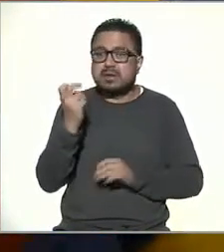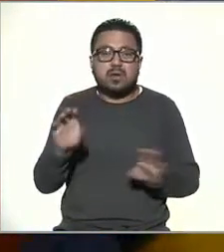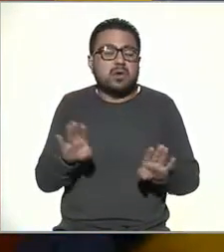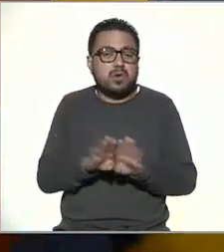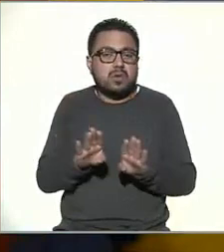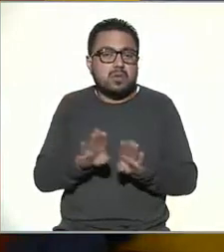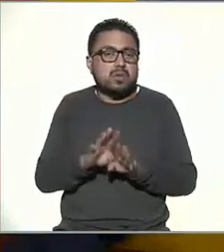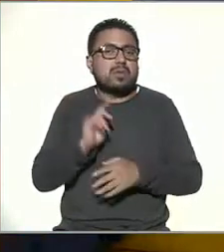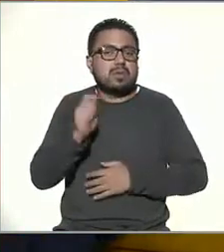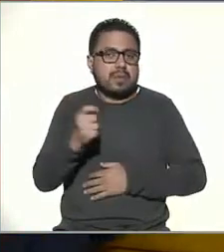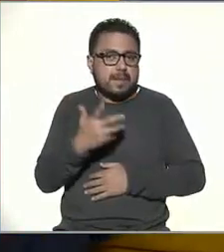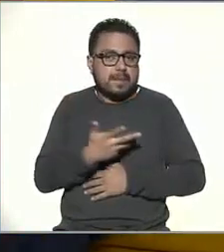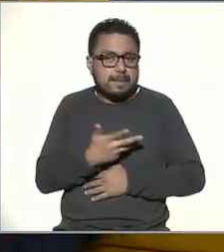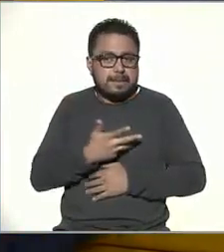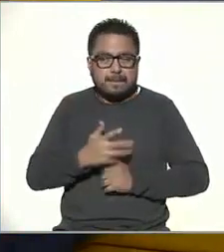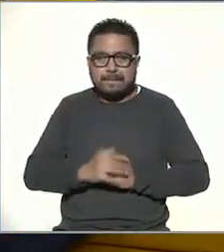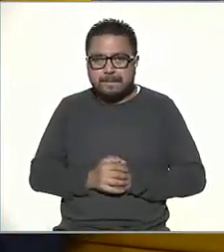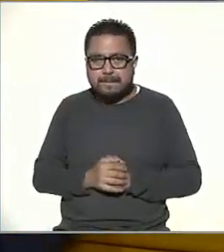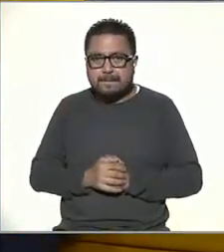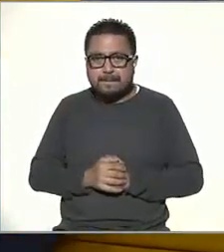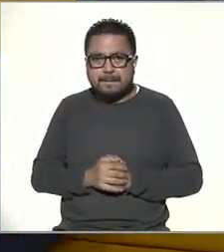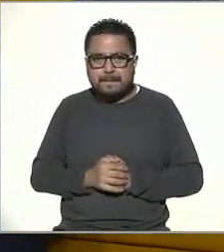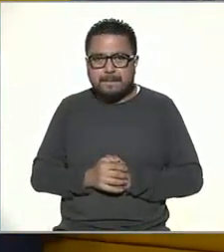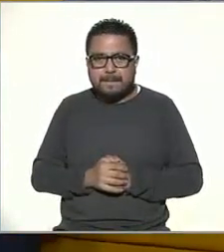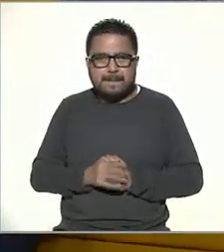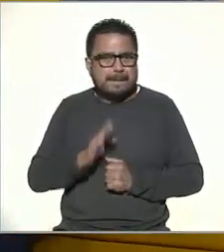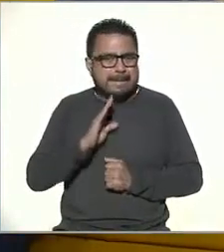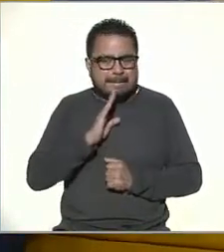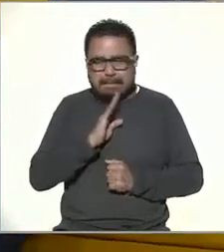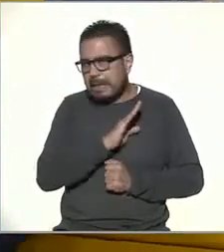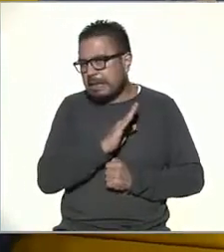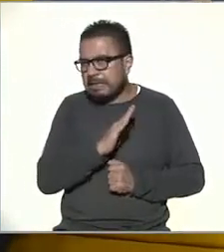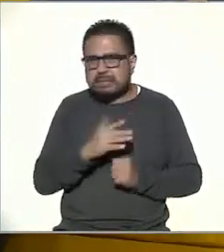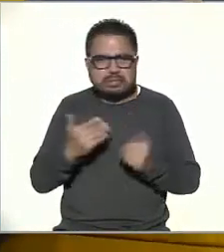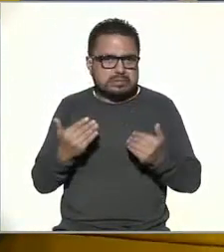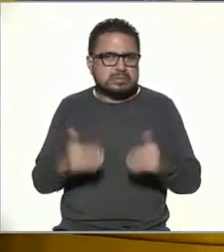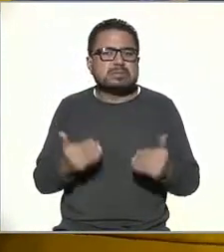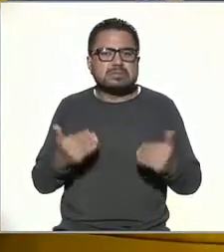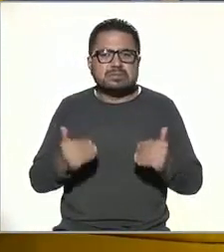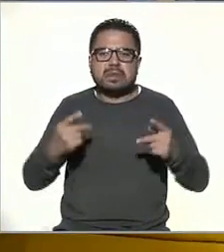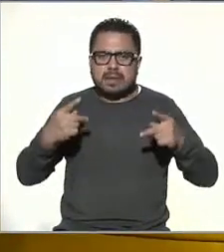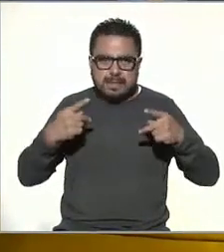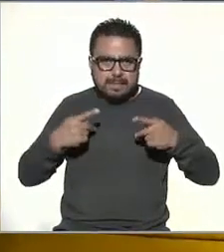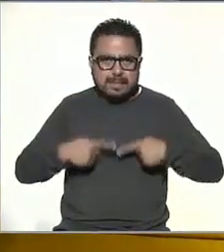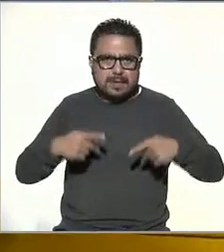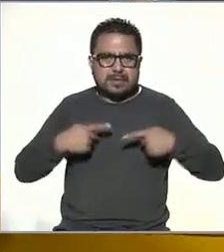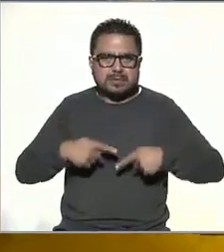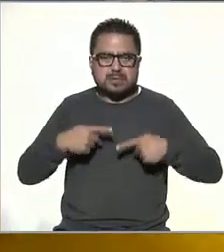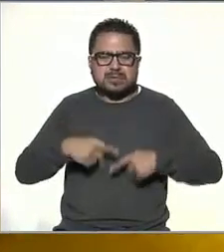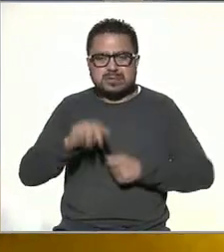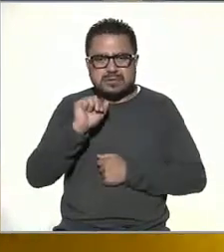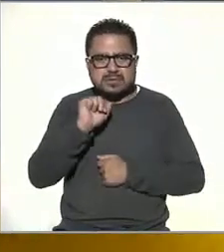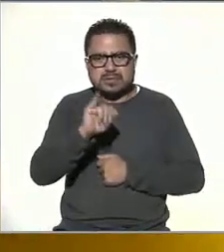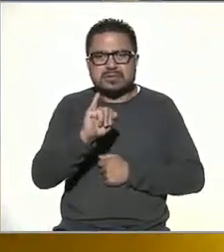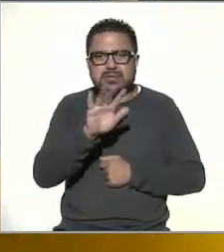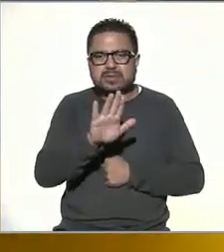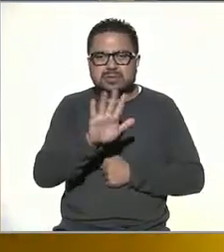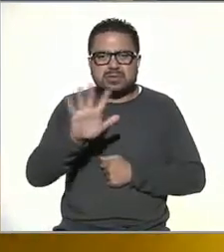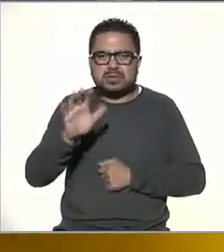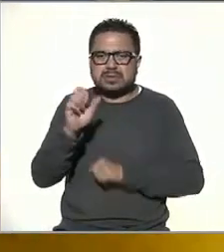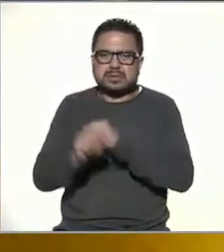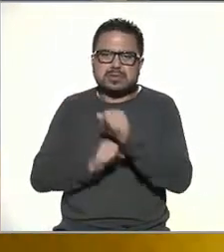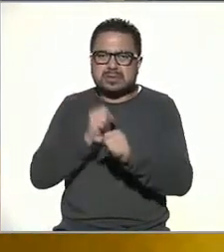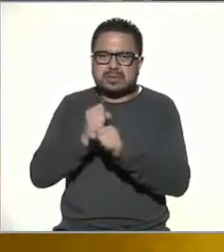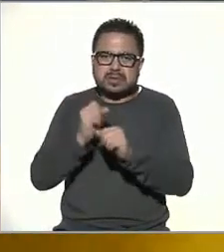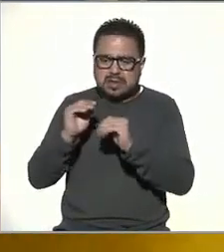andamos? Pues, relativamente mal, en el sentido de que las personas sí, de 55 años y